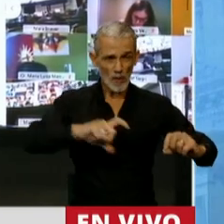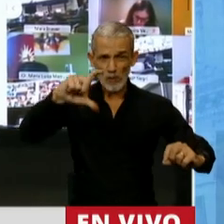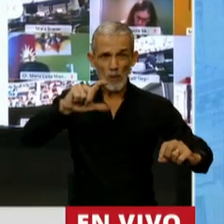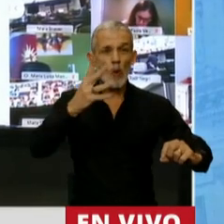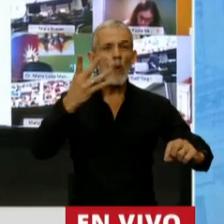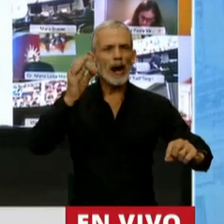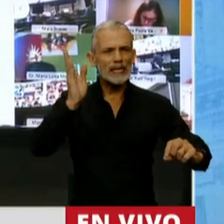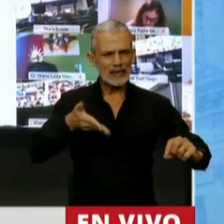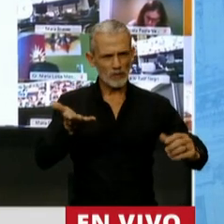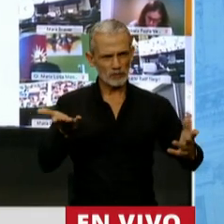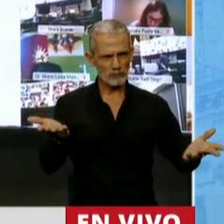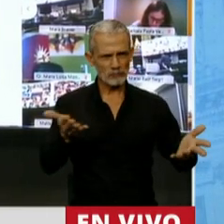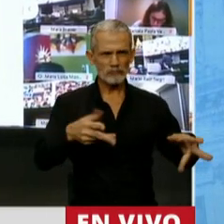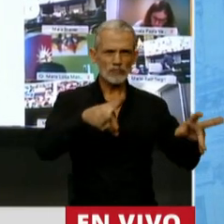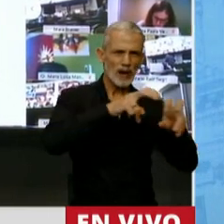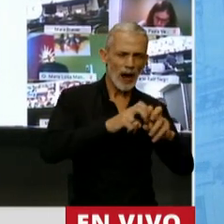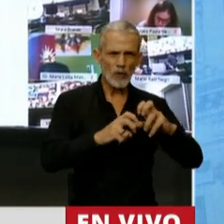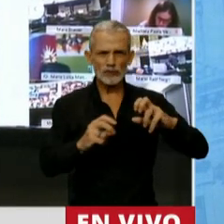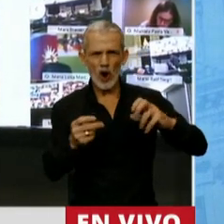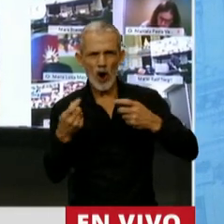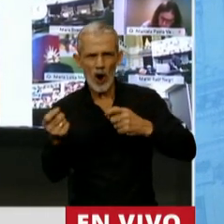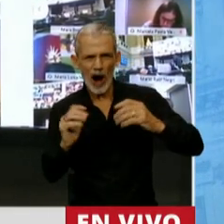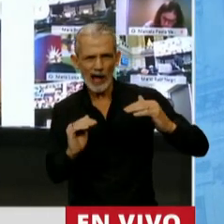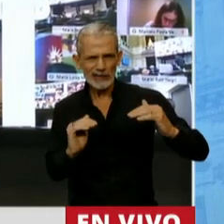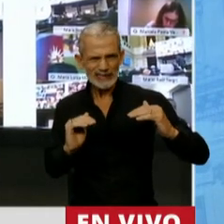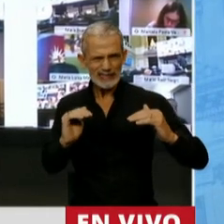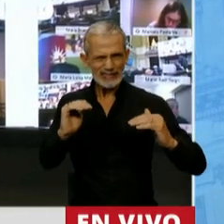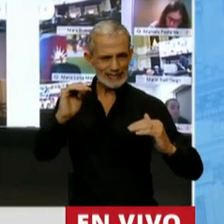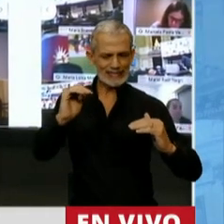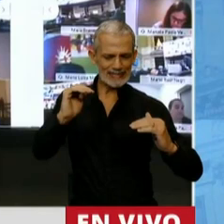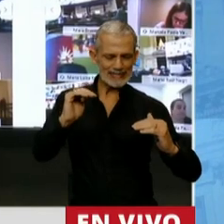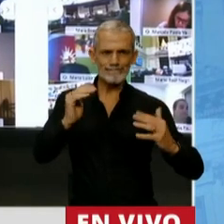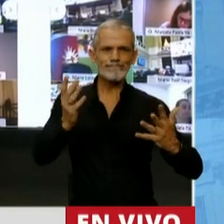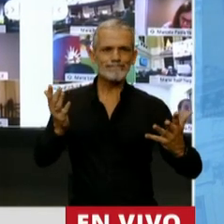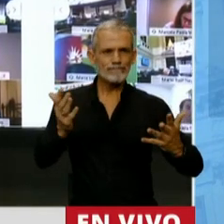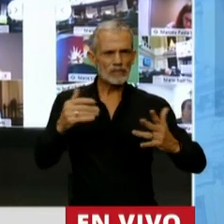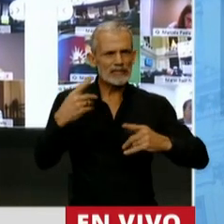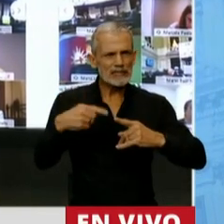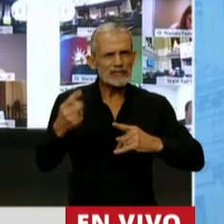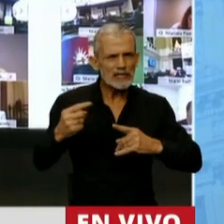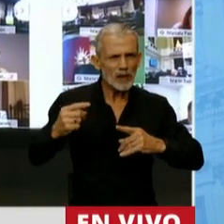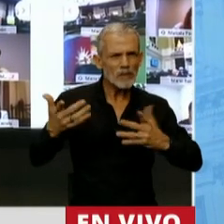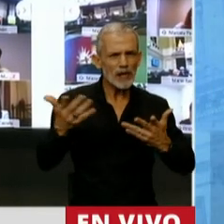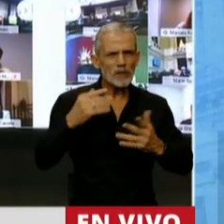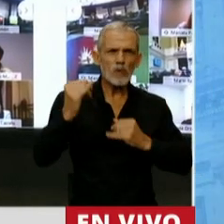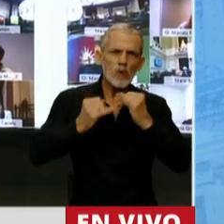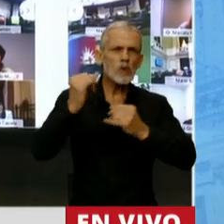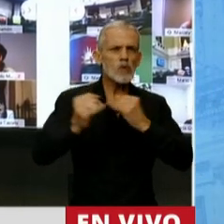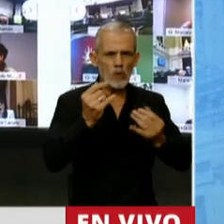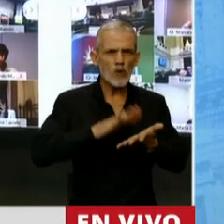Que el déficit fiscal, el caballito de batalla principal del que hemos escuchado decir tantas cosas,